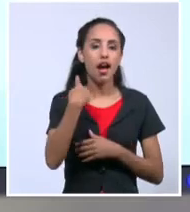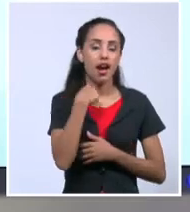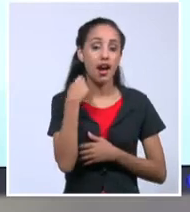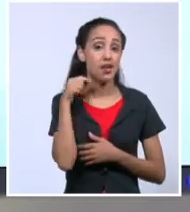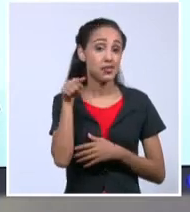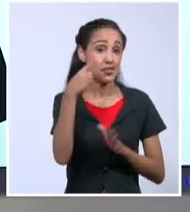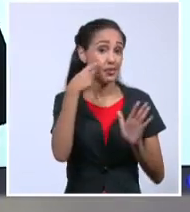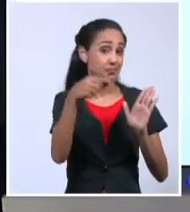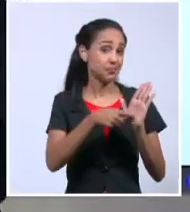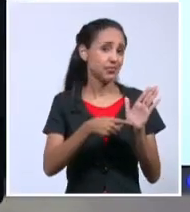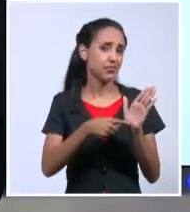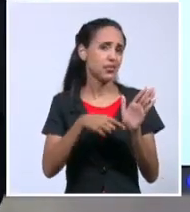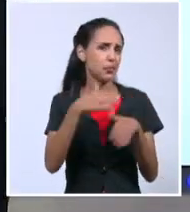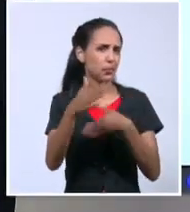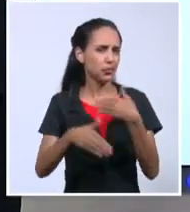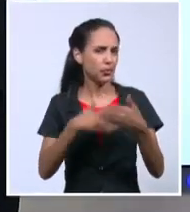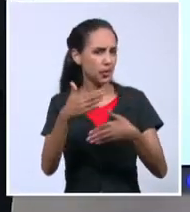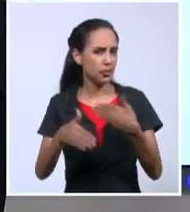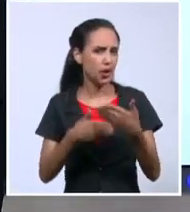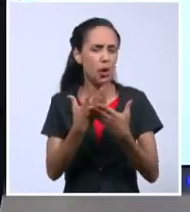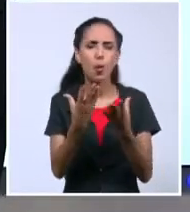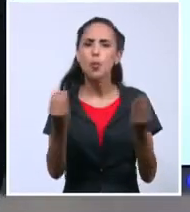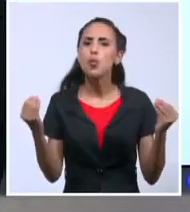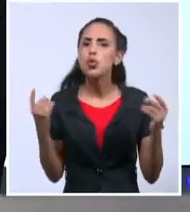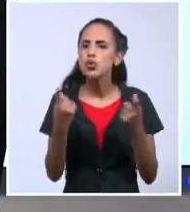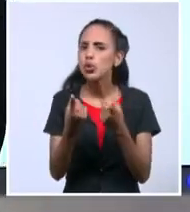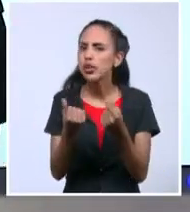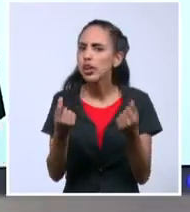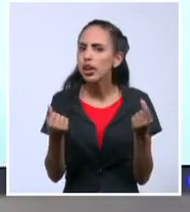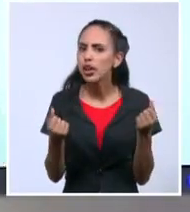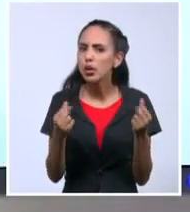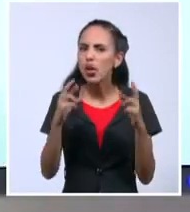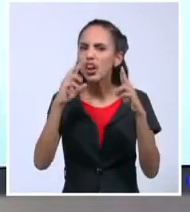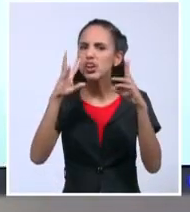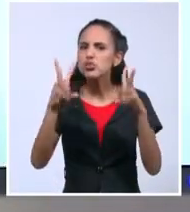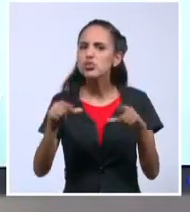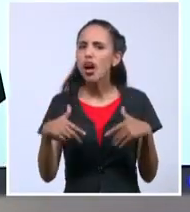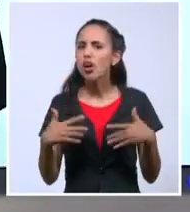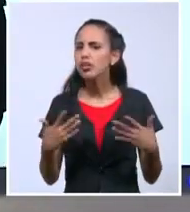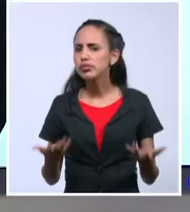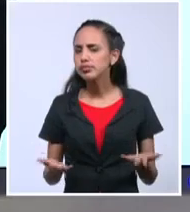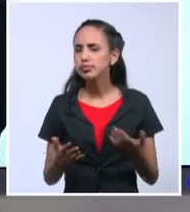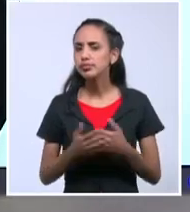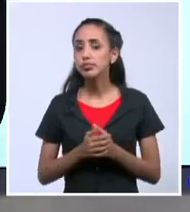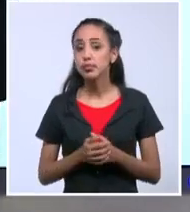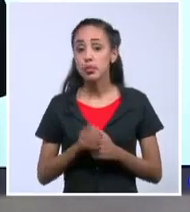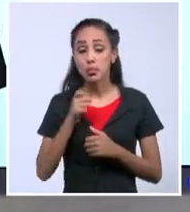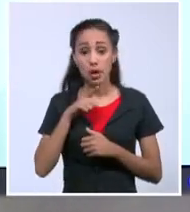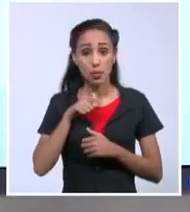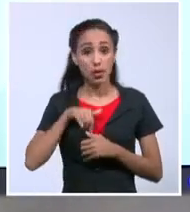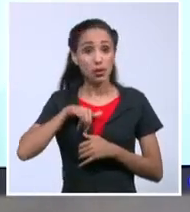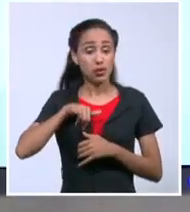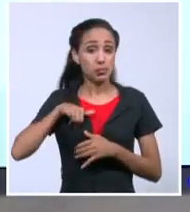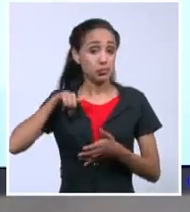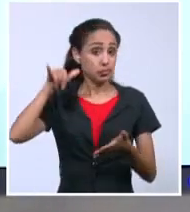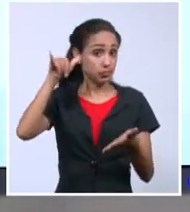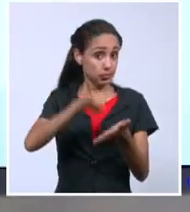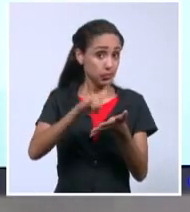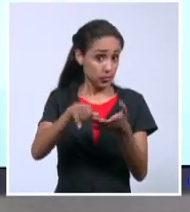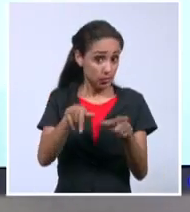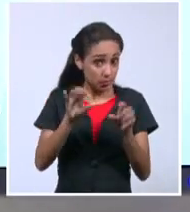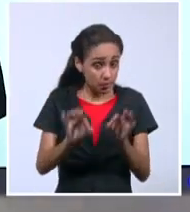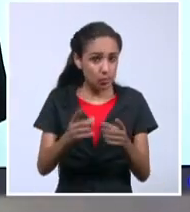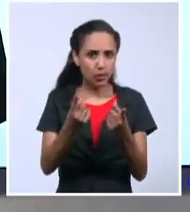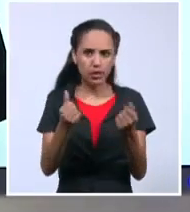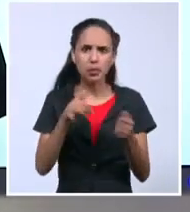problema con Orlando. Mucho dinero y pocos resultados. Por ejemplo, Orlando ha viajado presuntamente con ese dinero